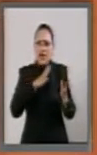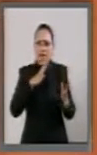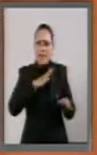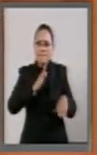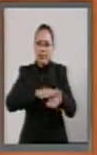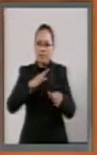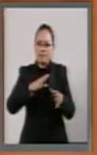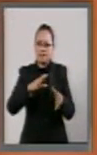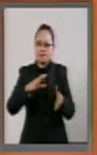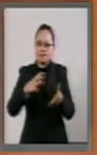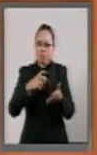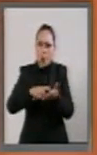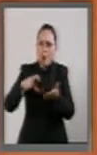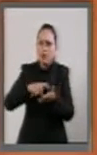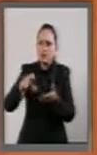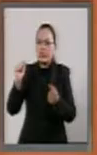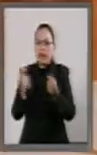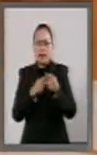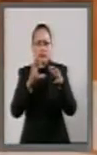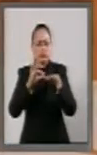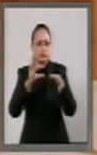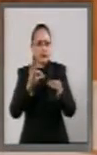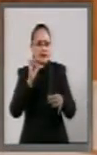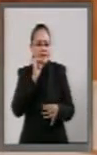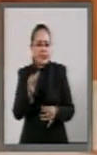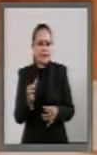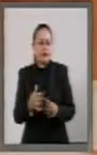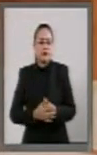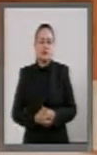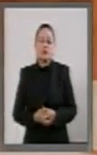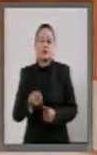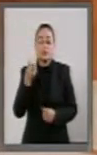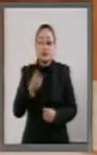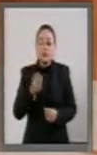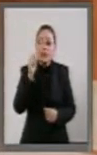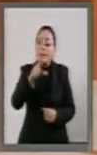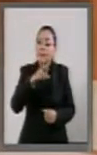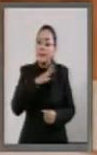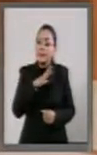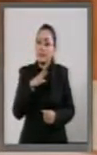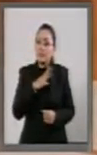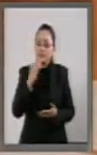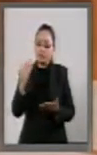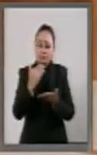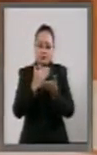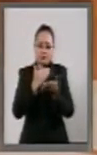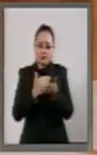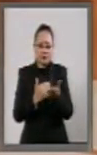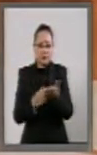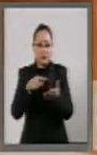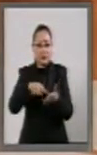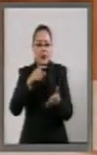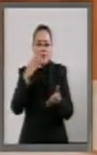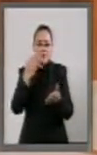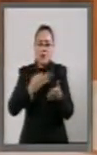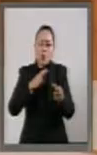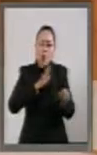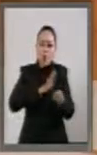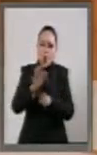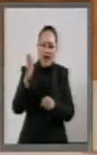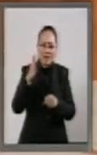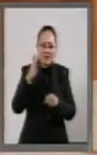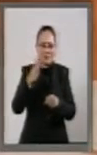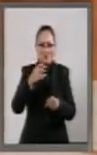patrimonio sin explicación alguna. Sin duda también hemos establecido un catálogo de las faltas graves,